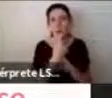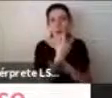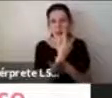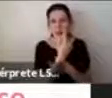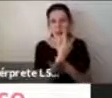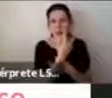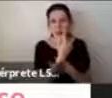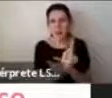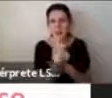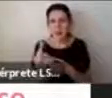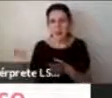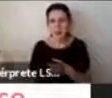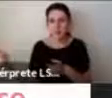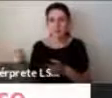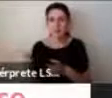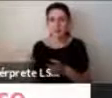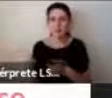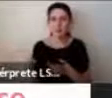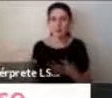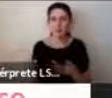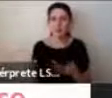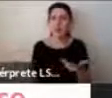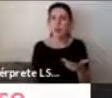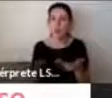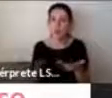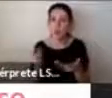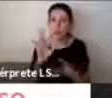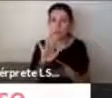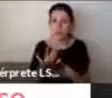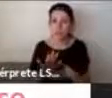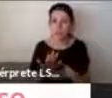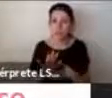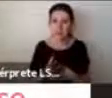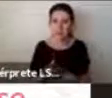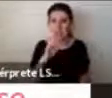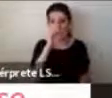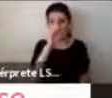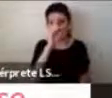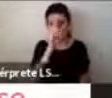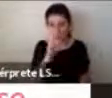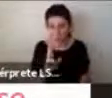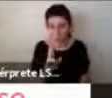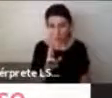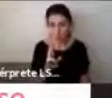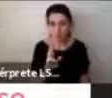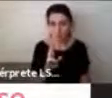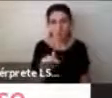desde un lenguaje que fuera respetuoso, cercano y comprensible para los niños.